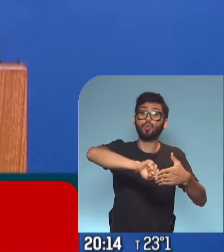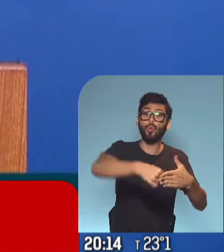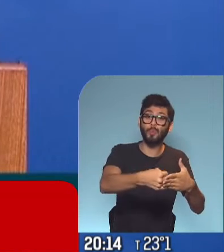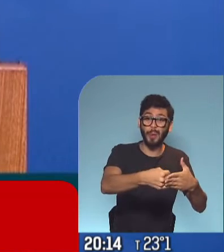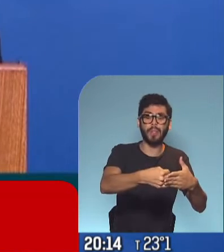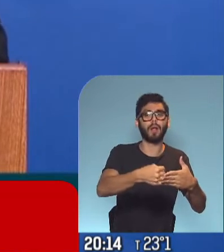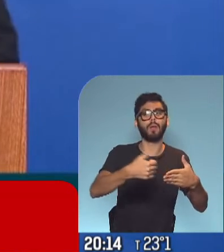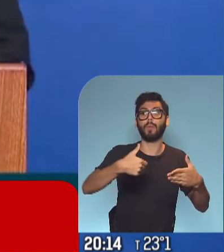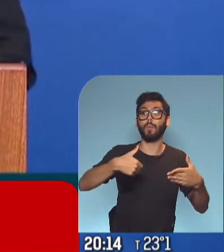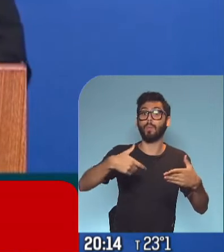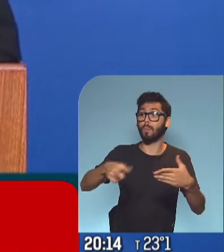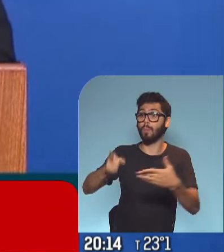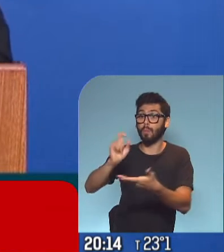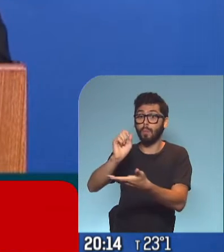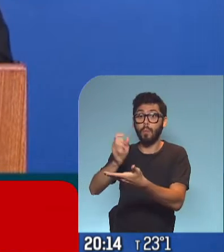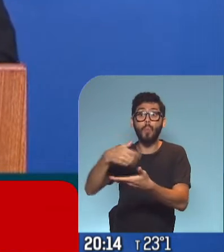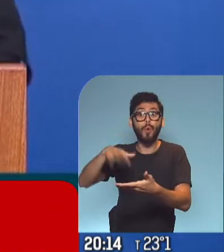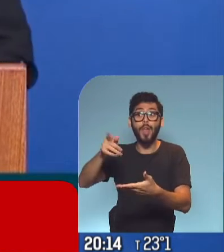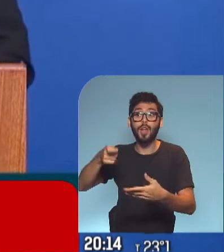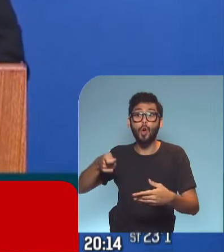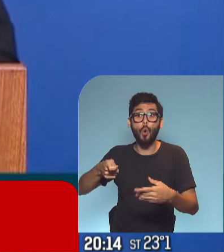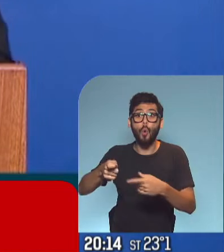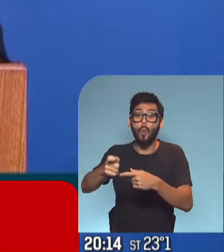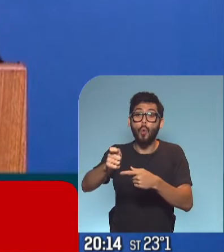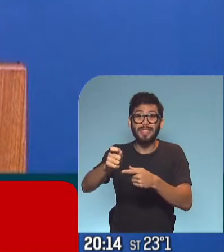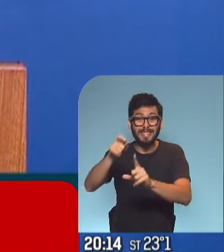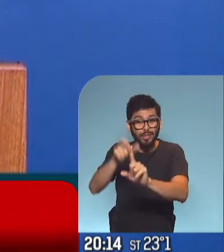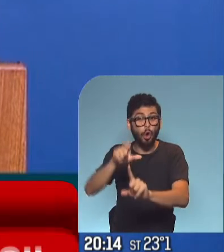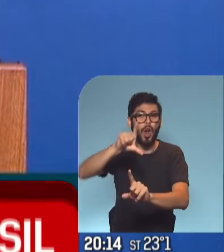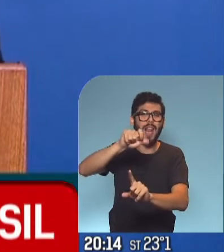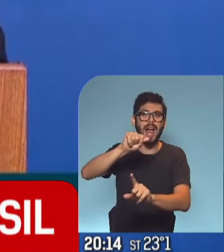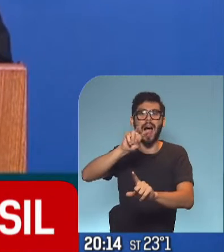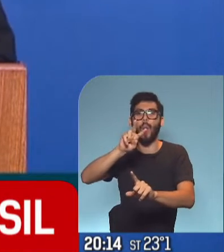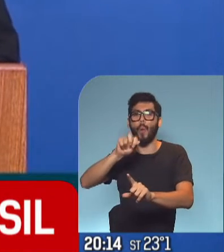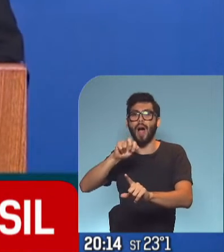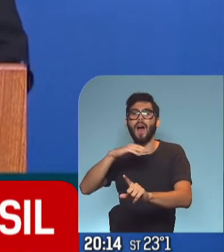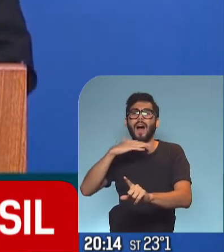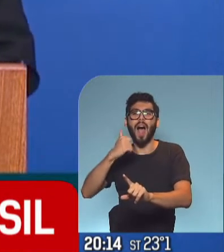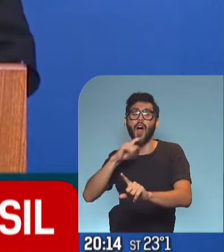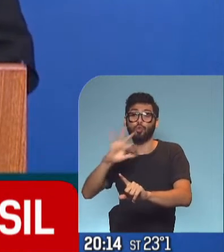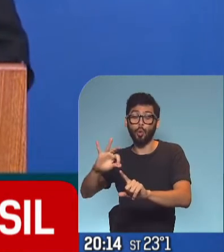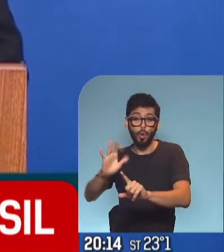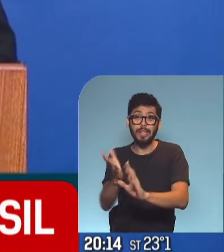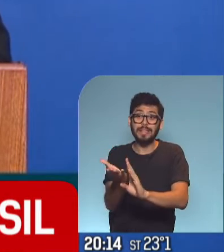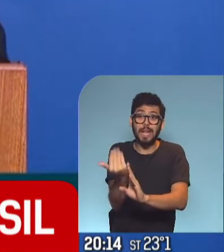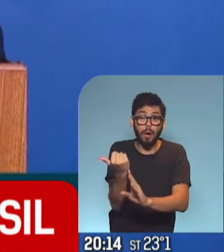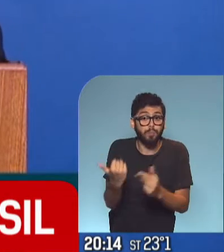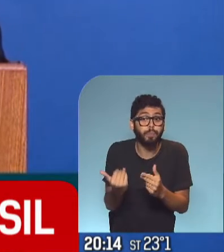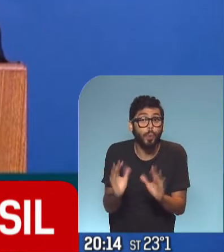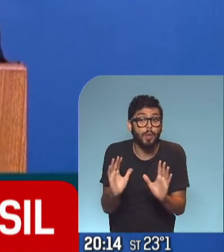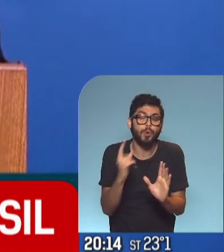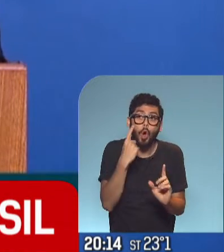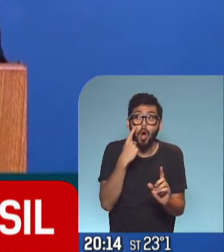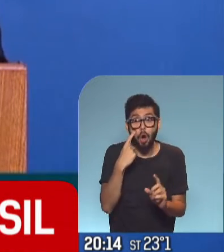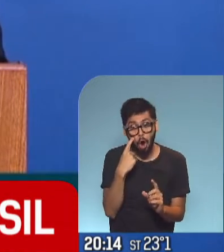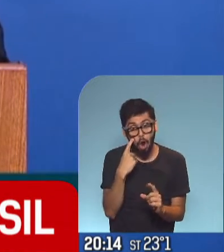al anular toda la causa Lavallato, lo cual, no es para meterme en los temas políticos, pero hay que prestar atención a estos